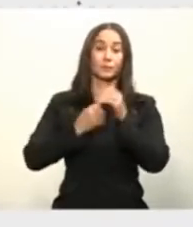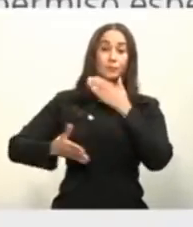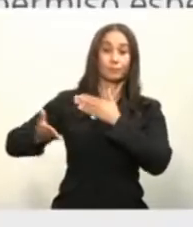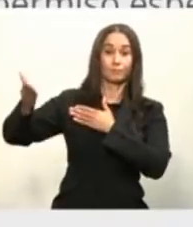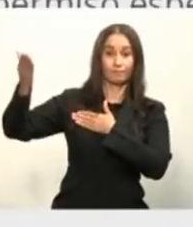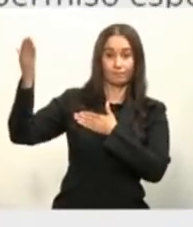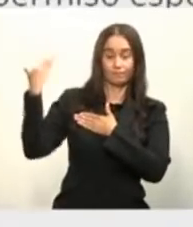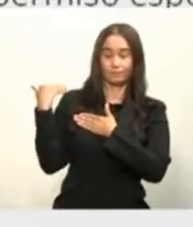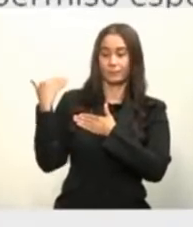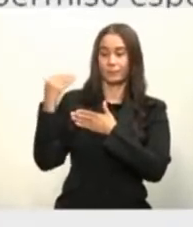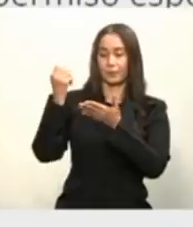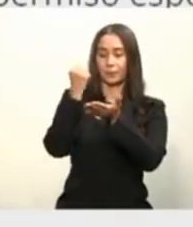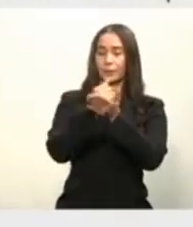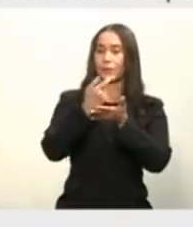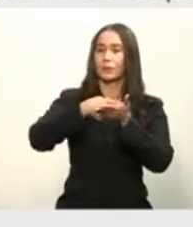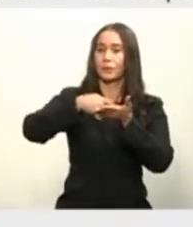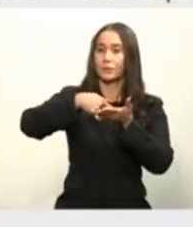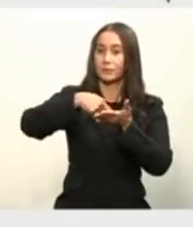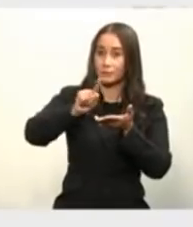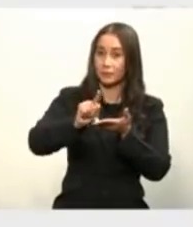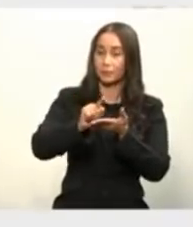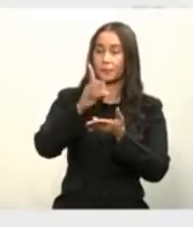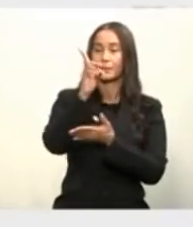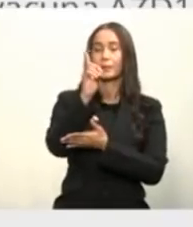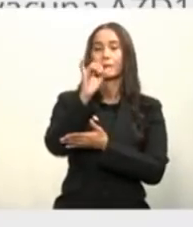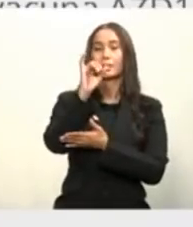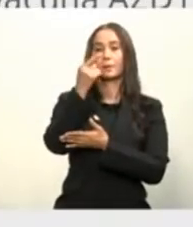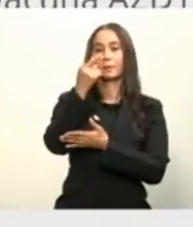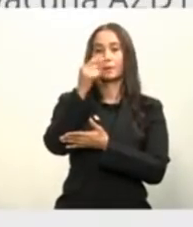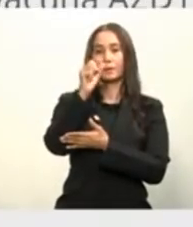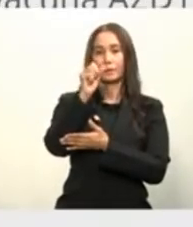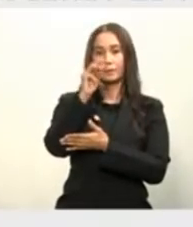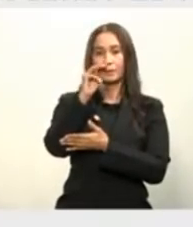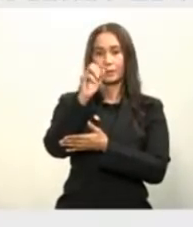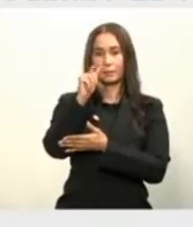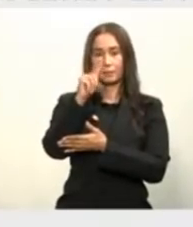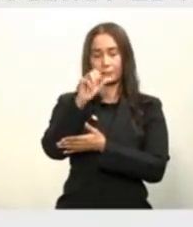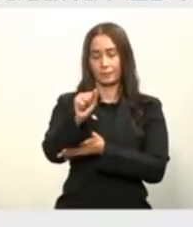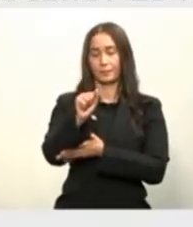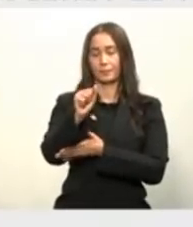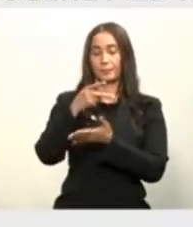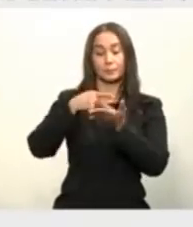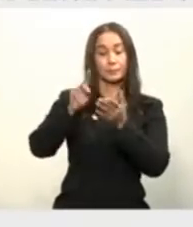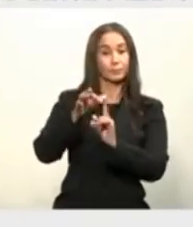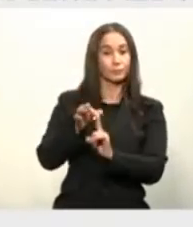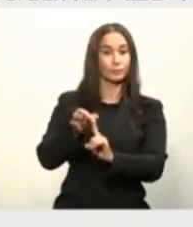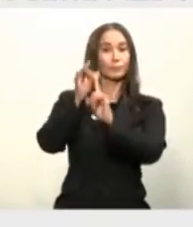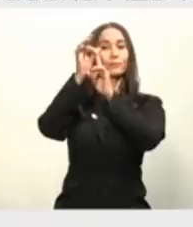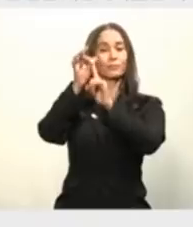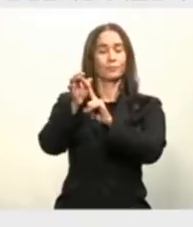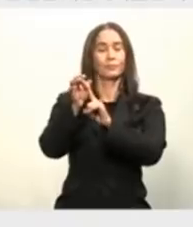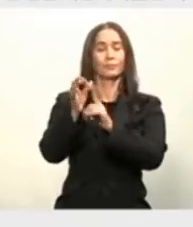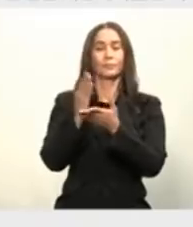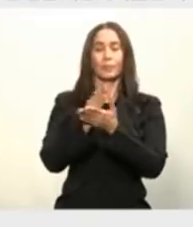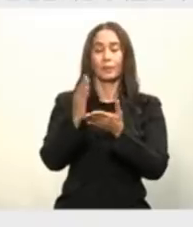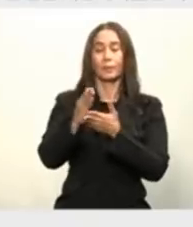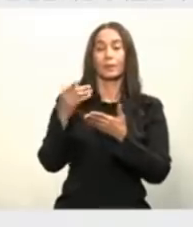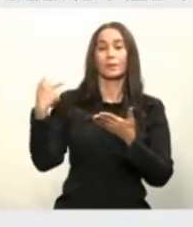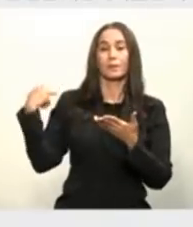pues se aprobó por parte de la Dijemaps el permiso especial transitorio a la vacuna